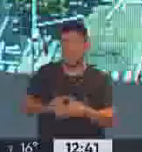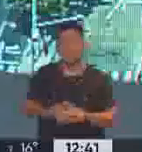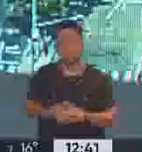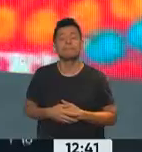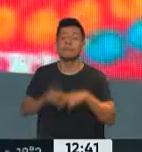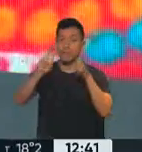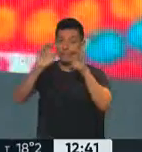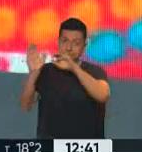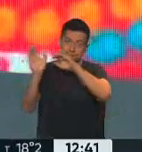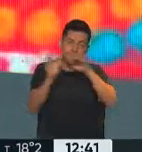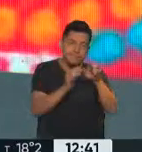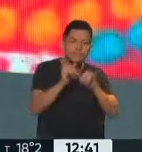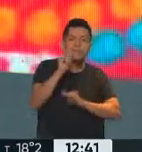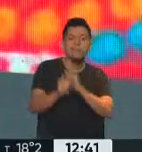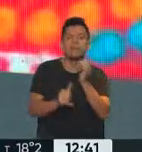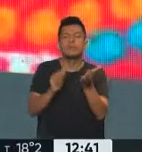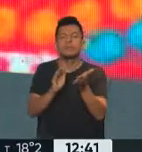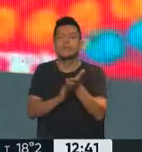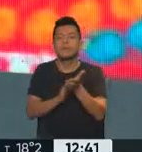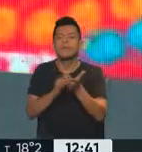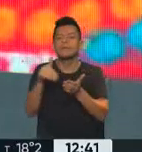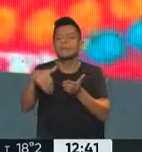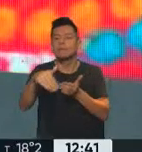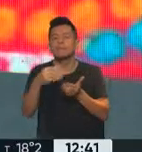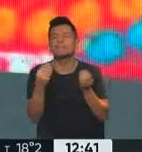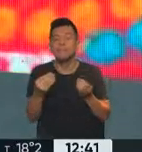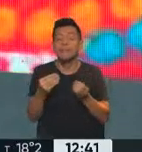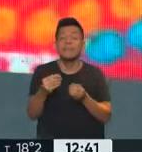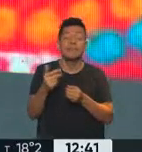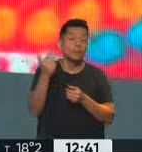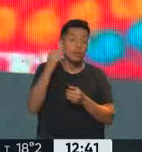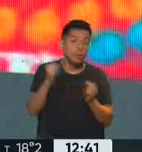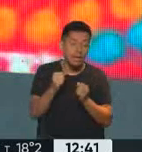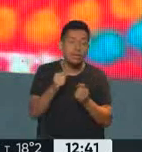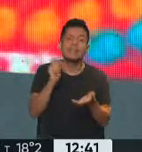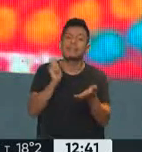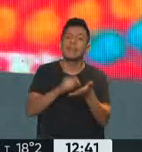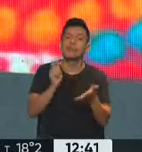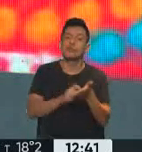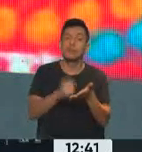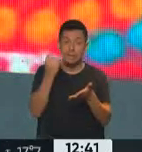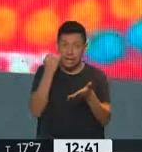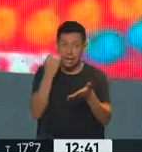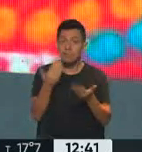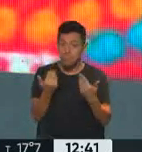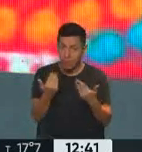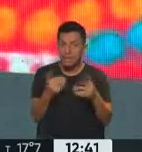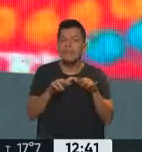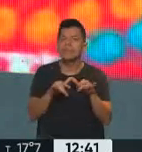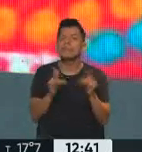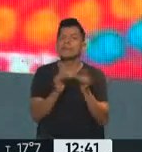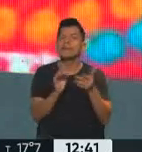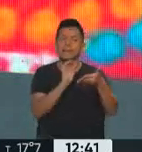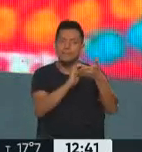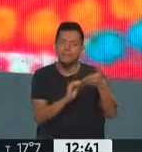Si cambiamos de tema, hablamos en este caso de lo que viene, el 18 de mayo. El censo, ya se puede completar el censo digital, el